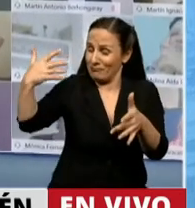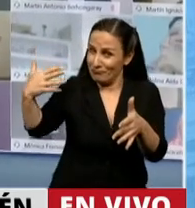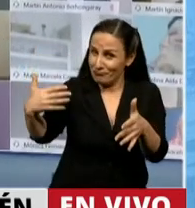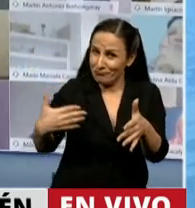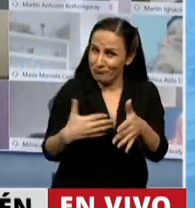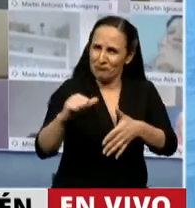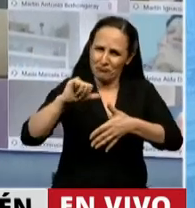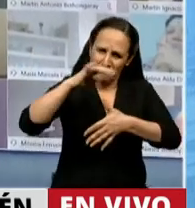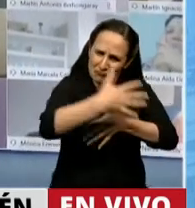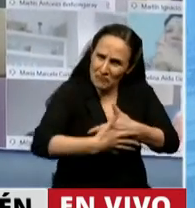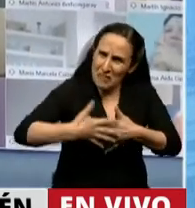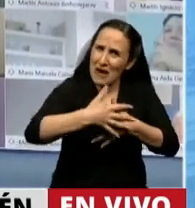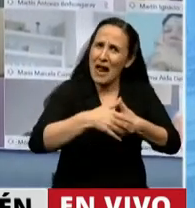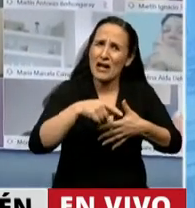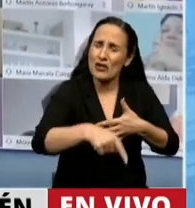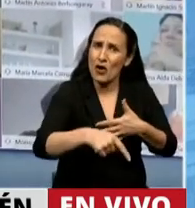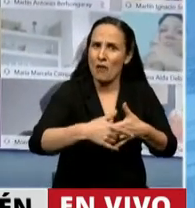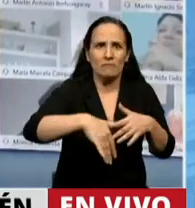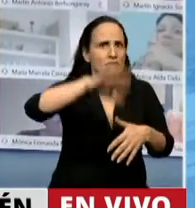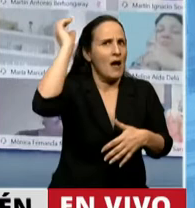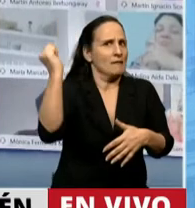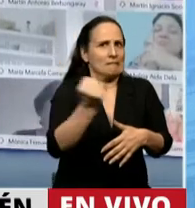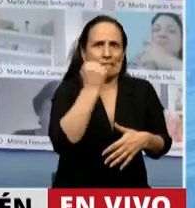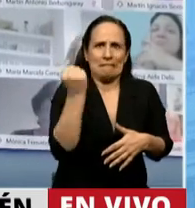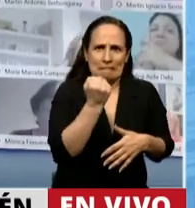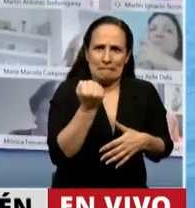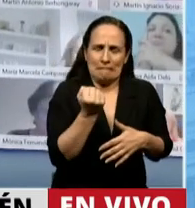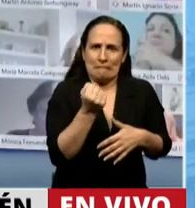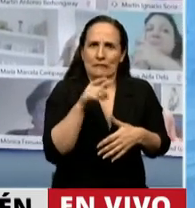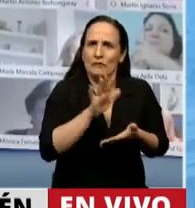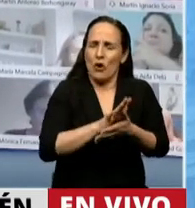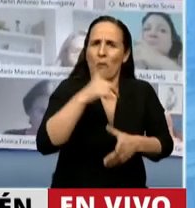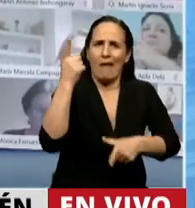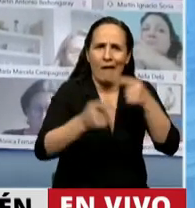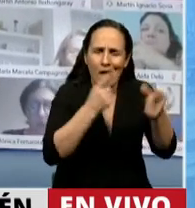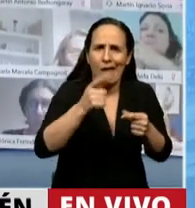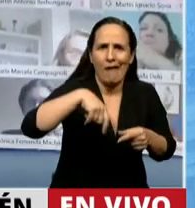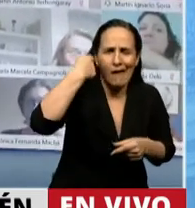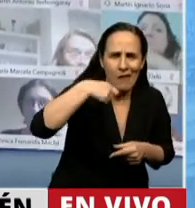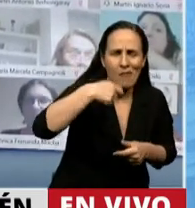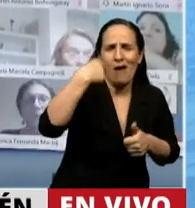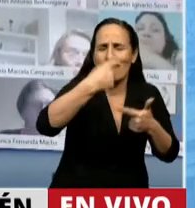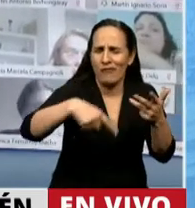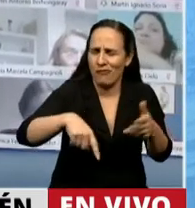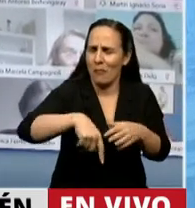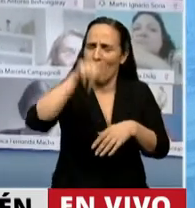región se ha convertido en una de las más valiosas en términos de recursos naturales y bienes comunes.